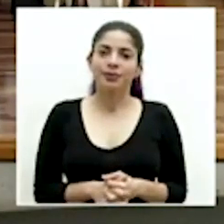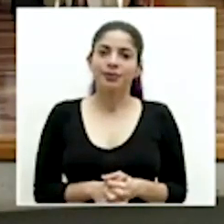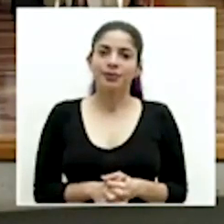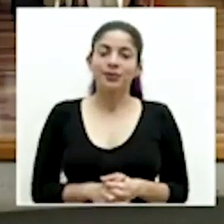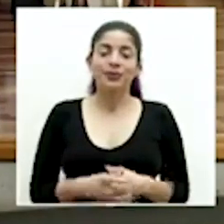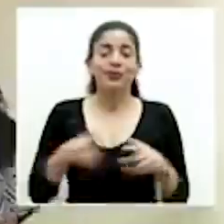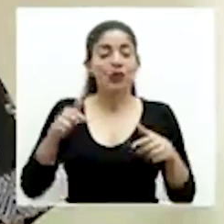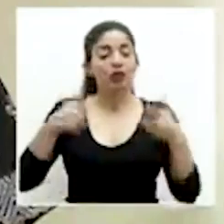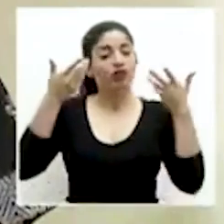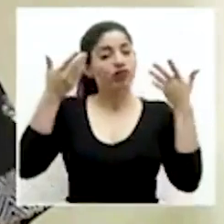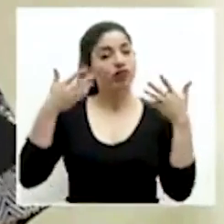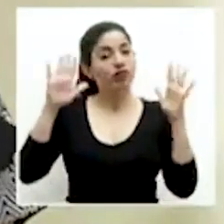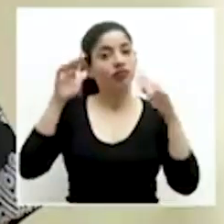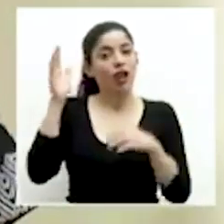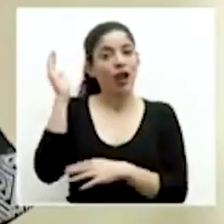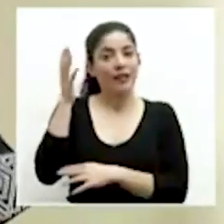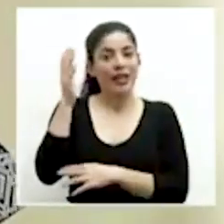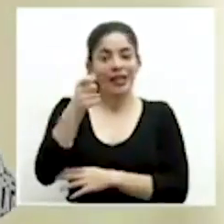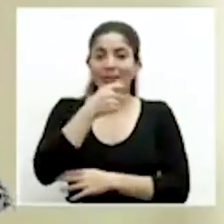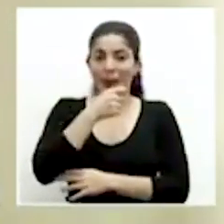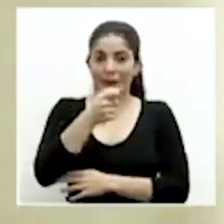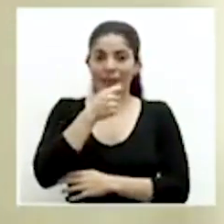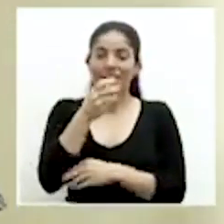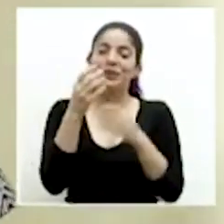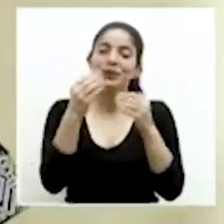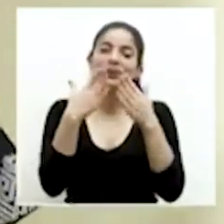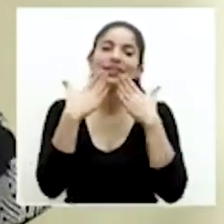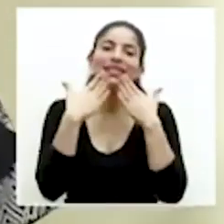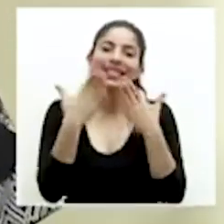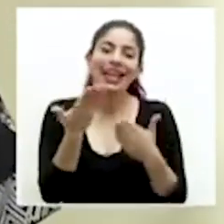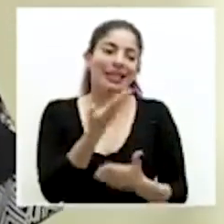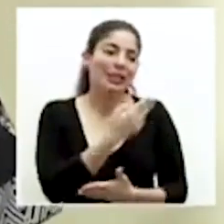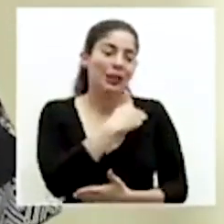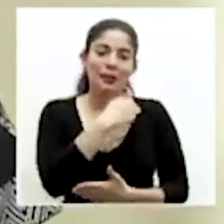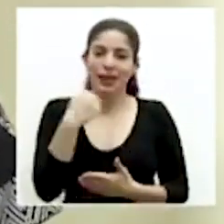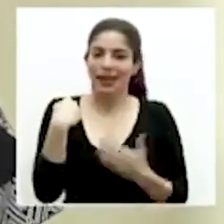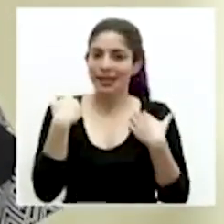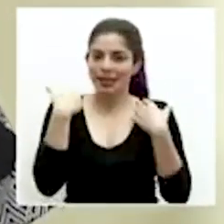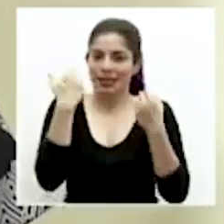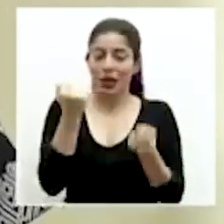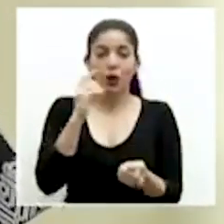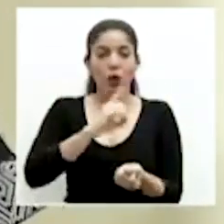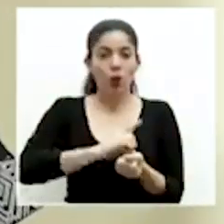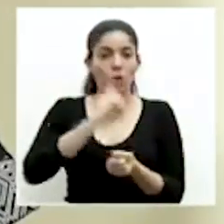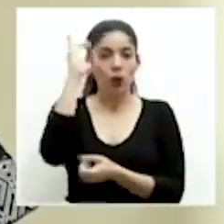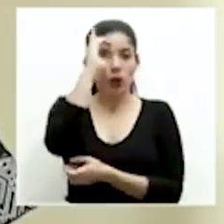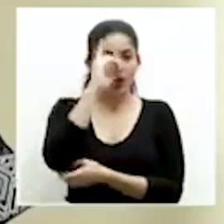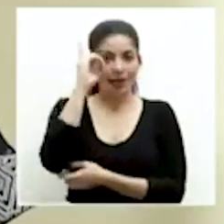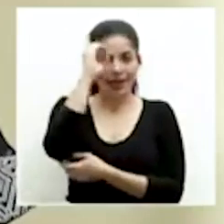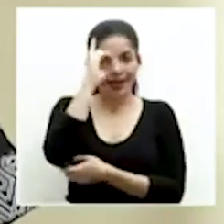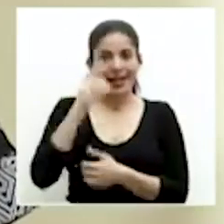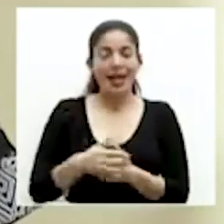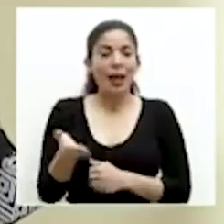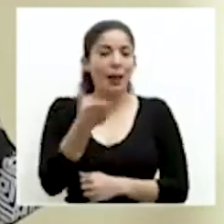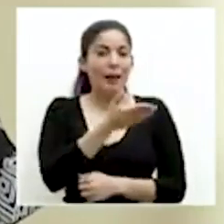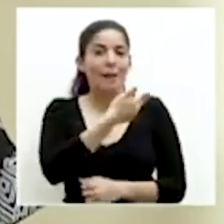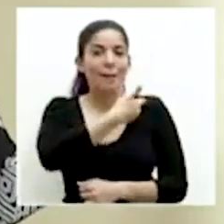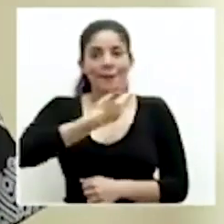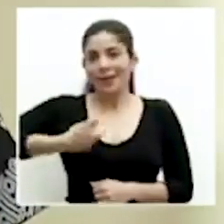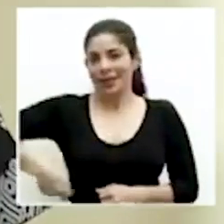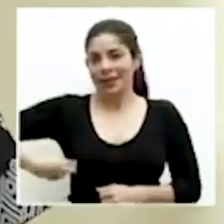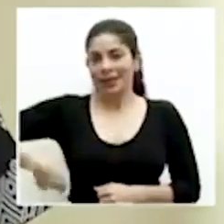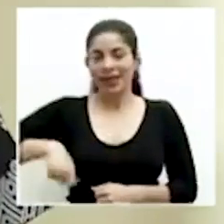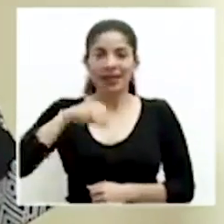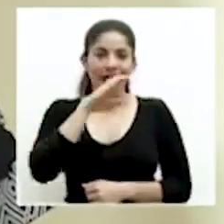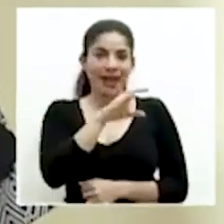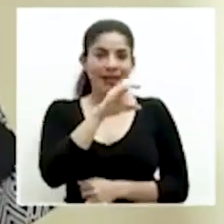damos por concluida esta conferencia de prensa agradecemos al Ministro de Salud el doctor Daniel Salas al Presidente Ejecutivo